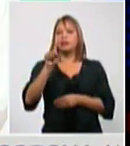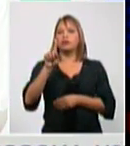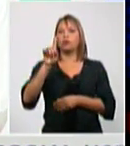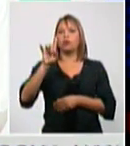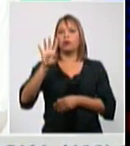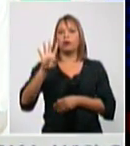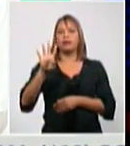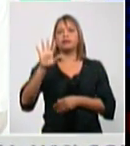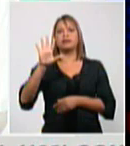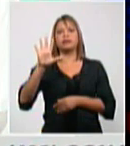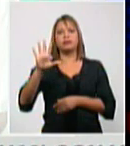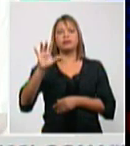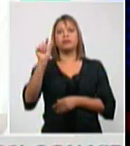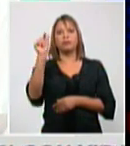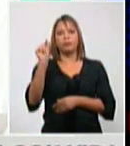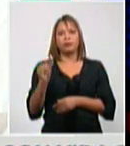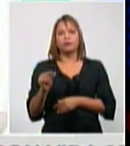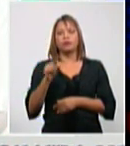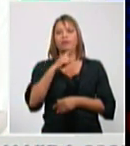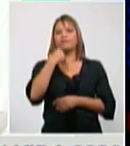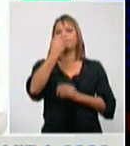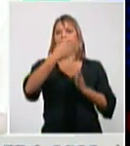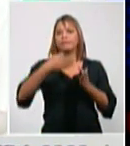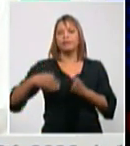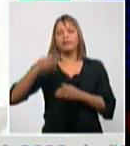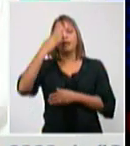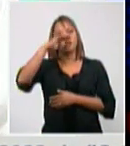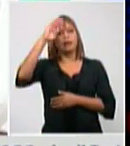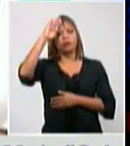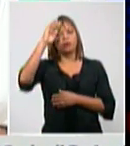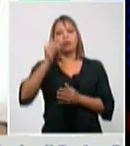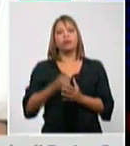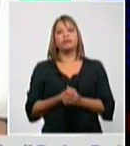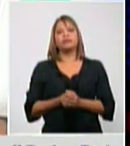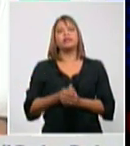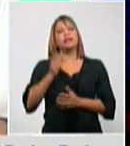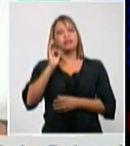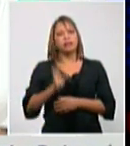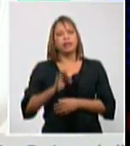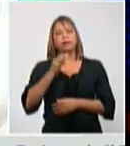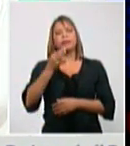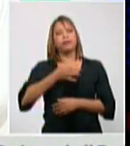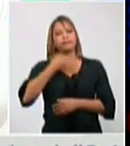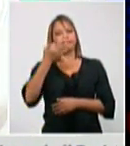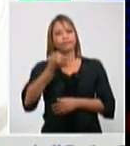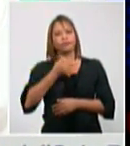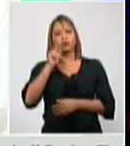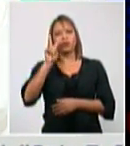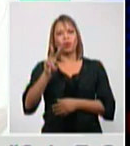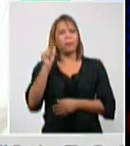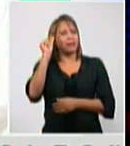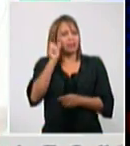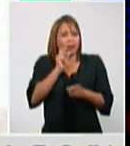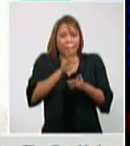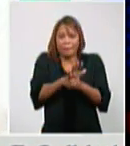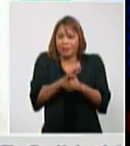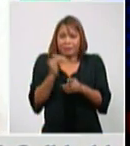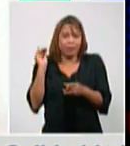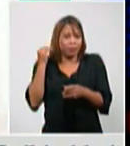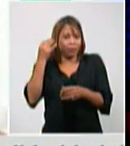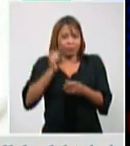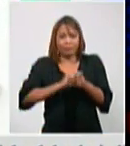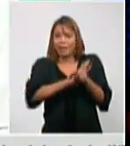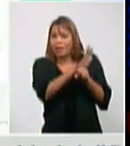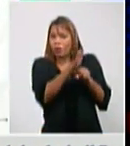fallecidos en nuestro país siempre mencionamos las dos personas que se evacuaron al principio de la